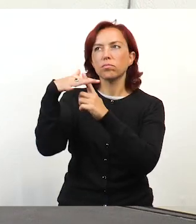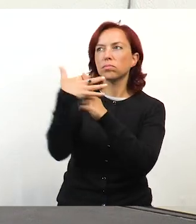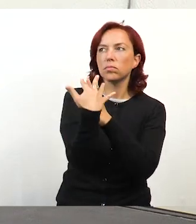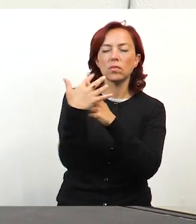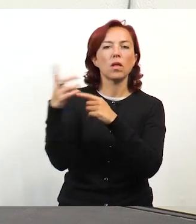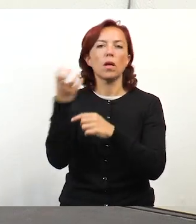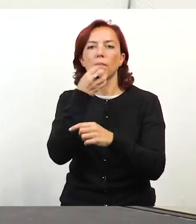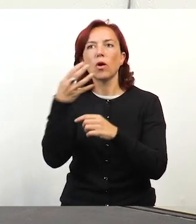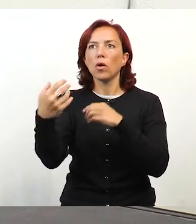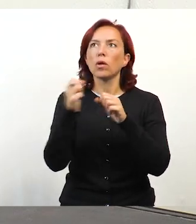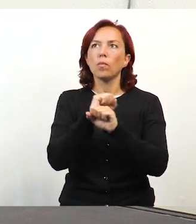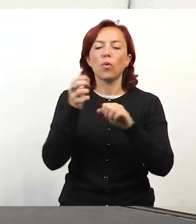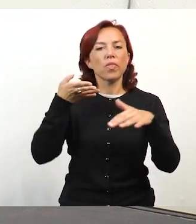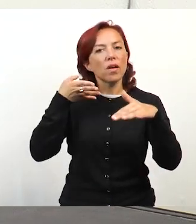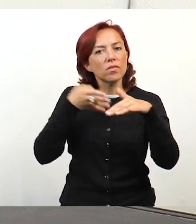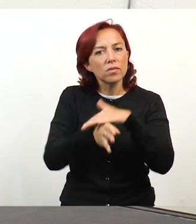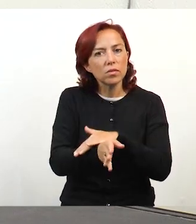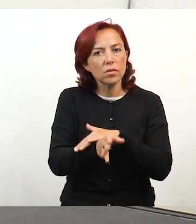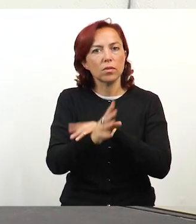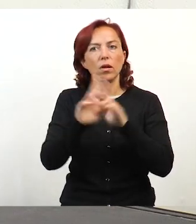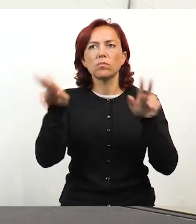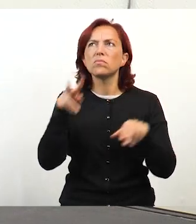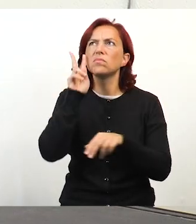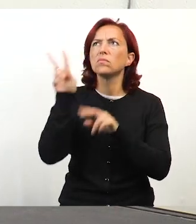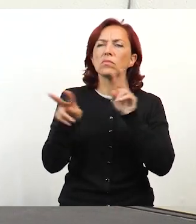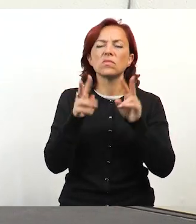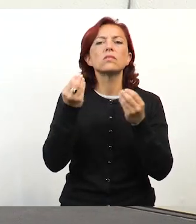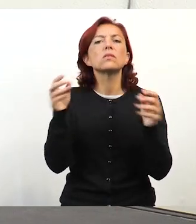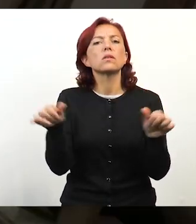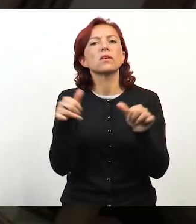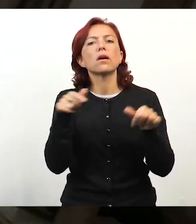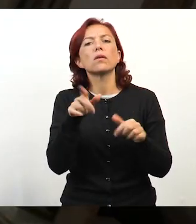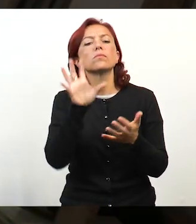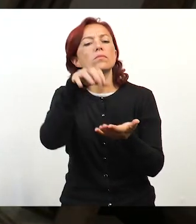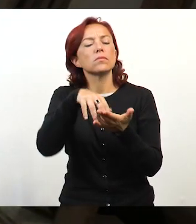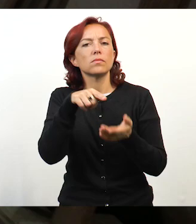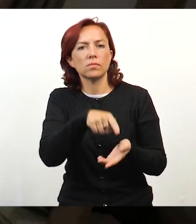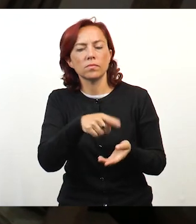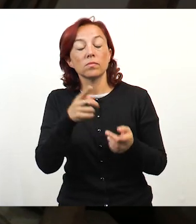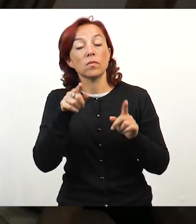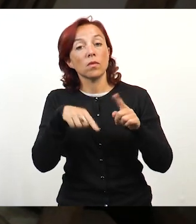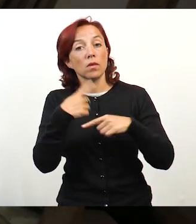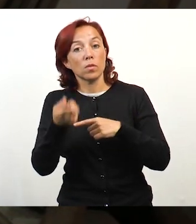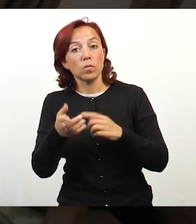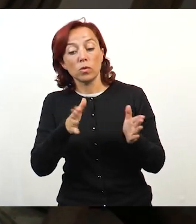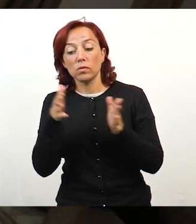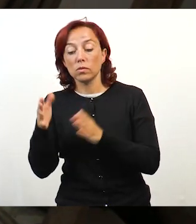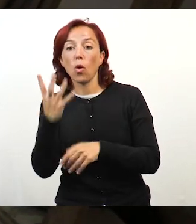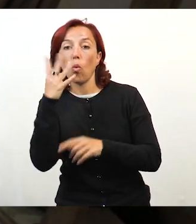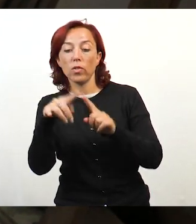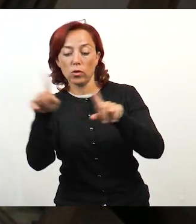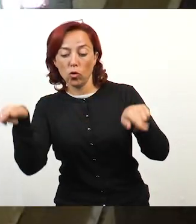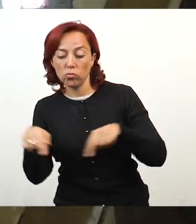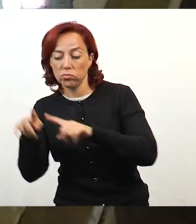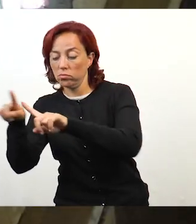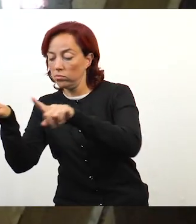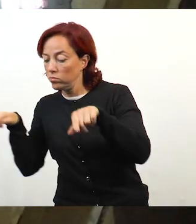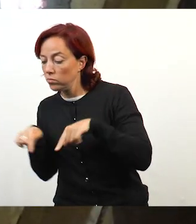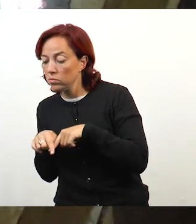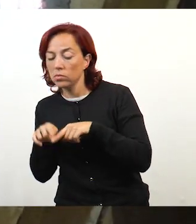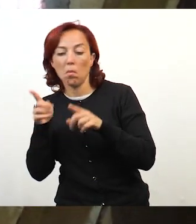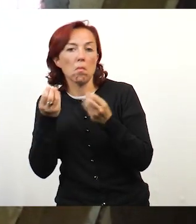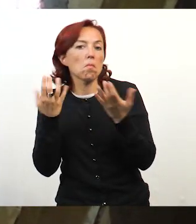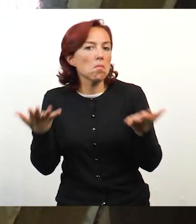comunidad cercana a meterse adentro y a ver qué es lo que estamos haciendo nosotros. Y después está cuatro salones